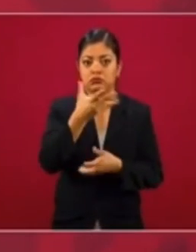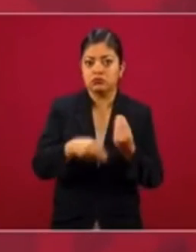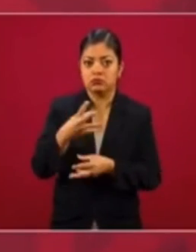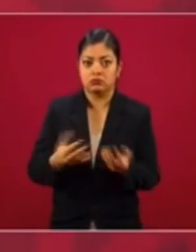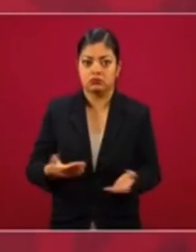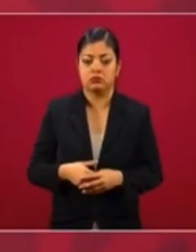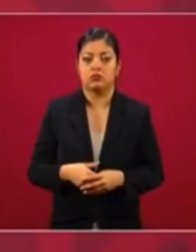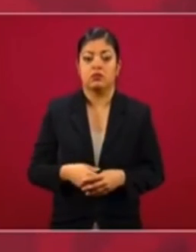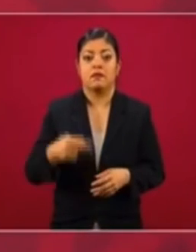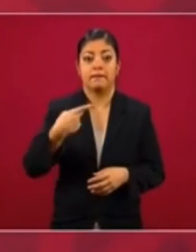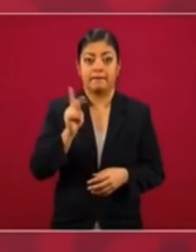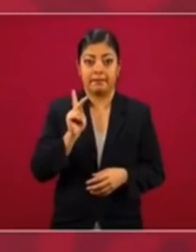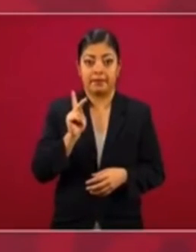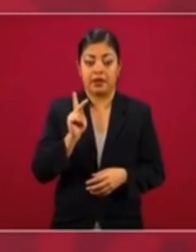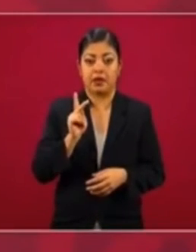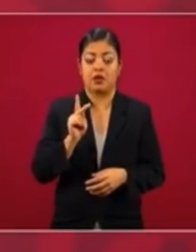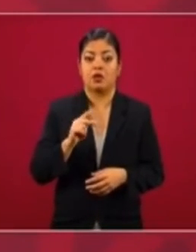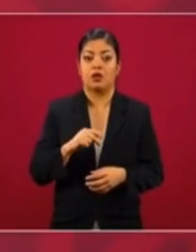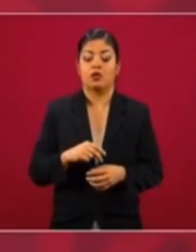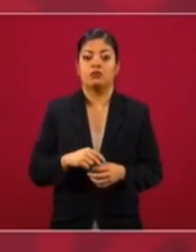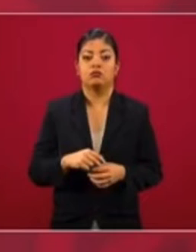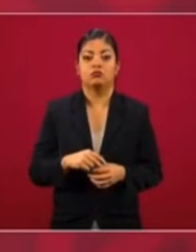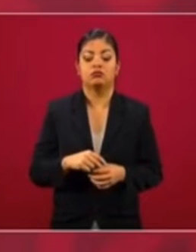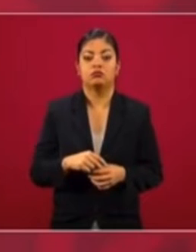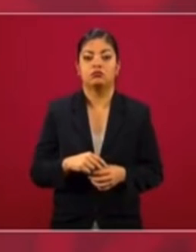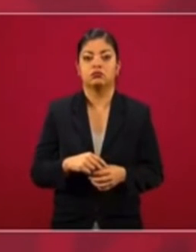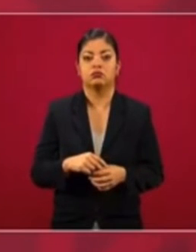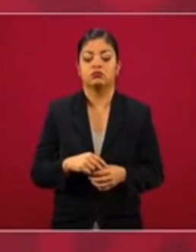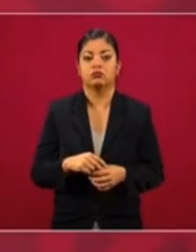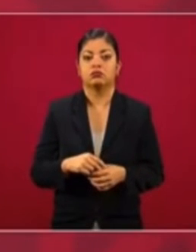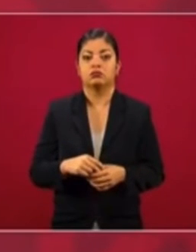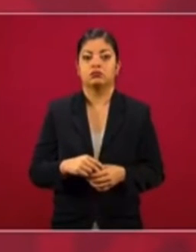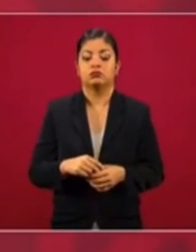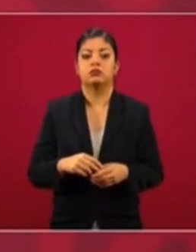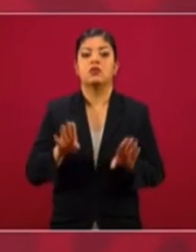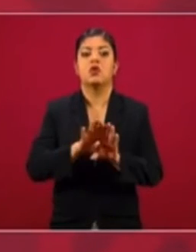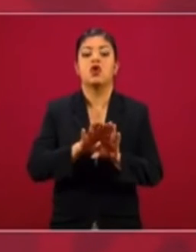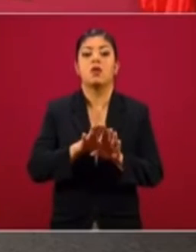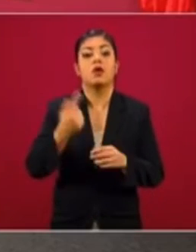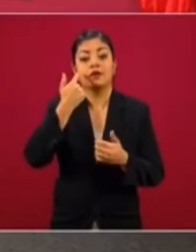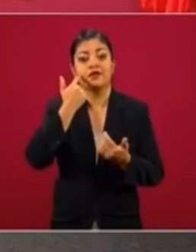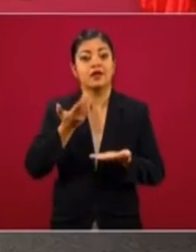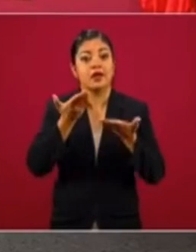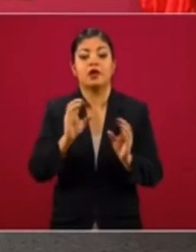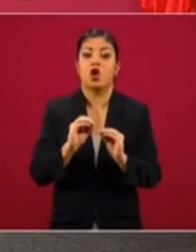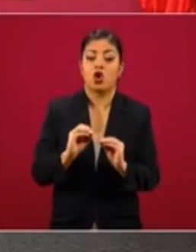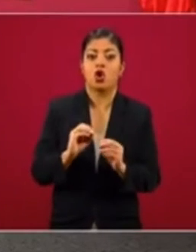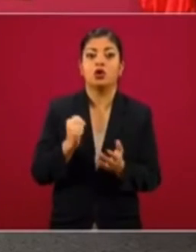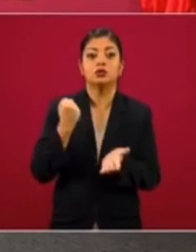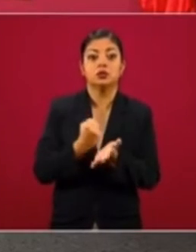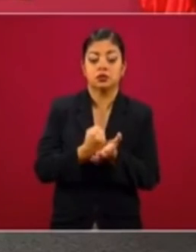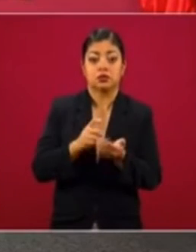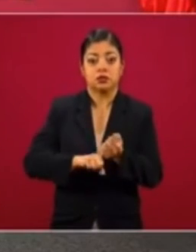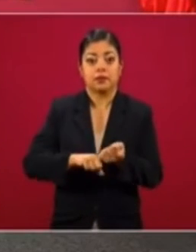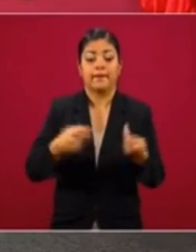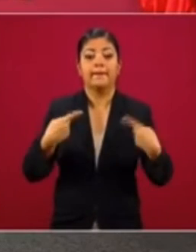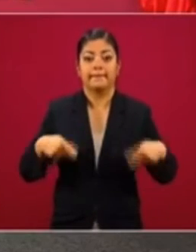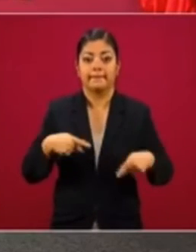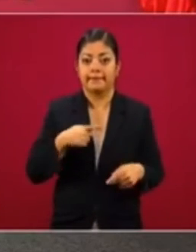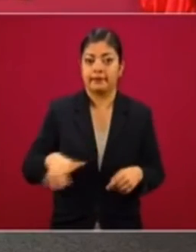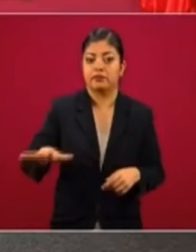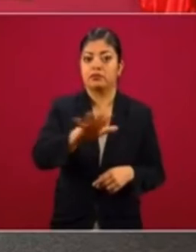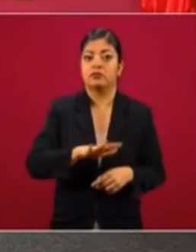Pero no es dando a conocer o exigiendo que las personas